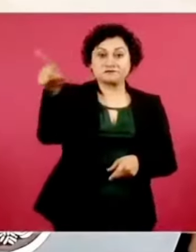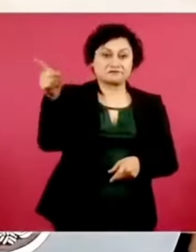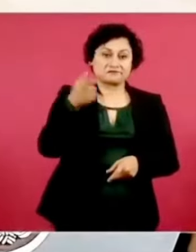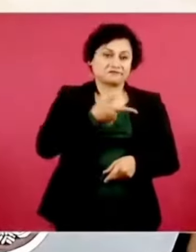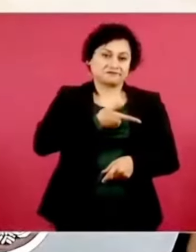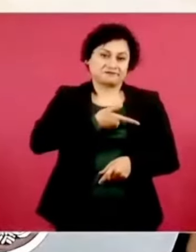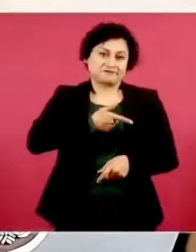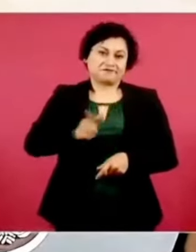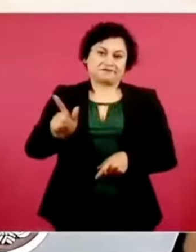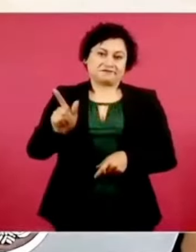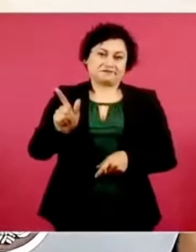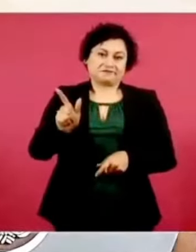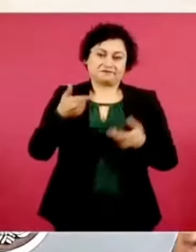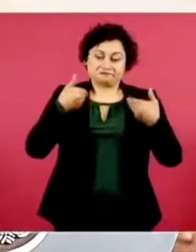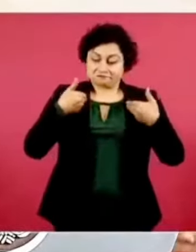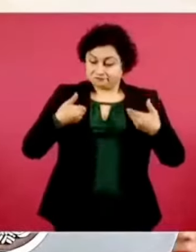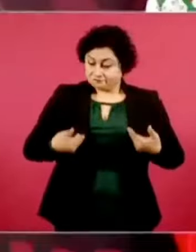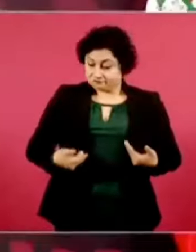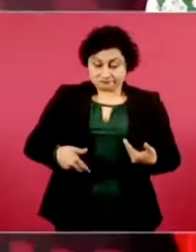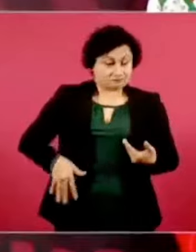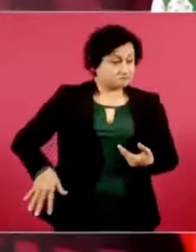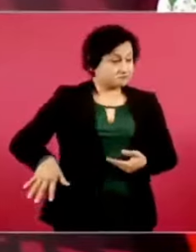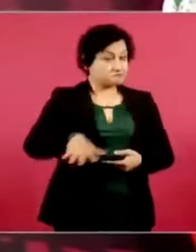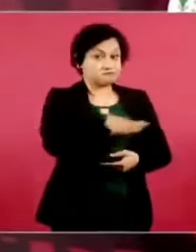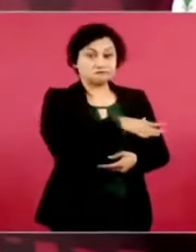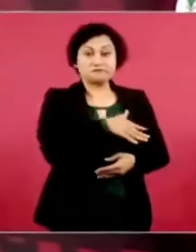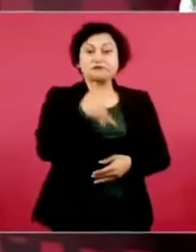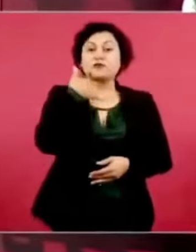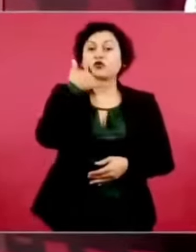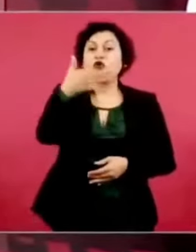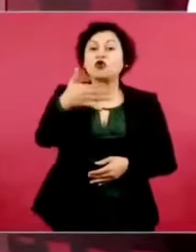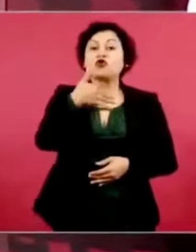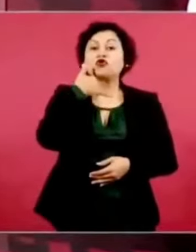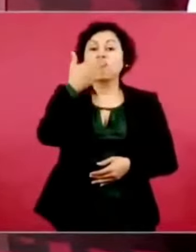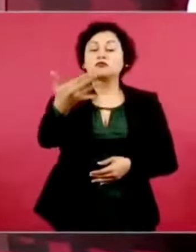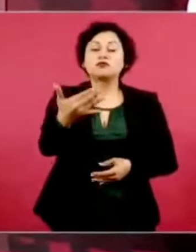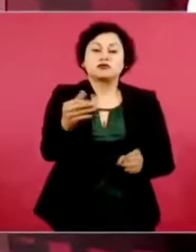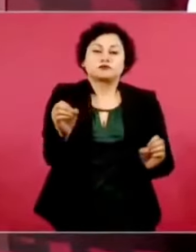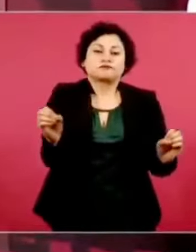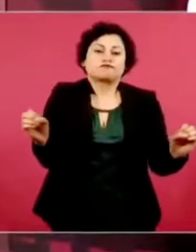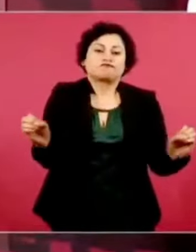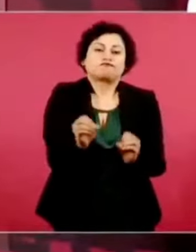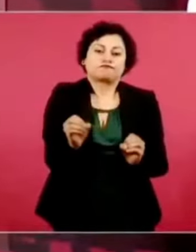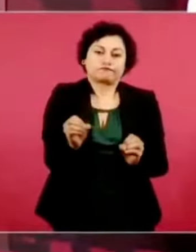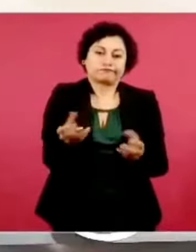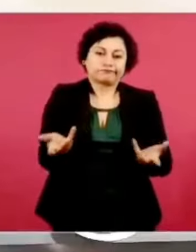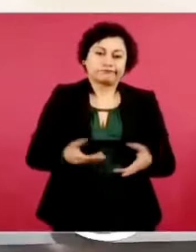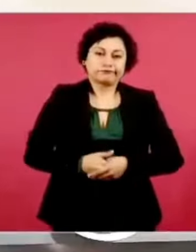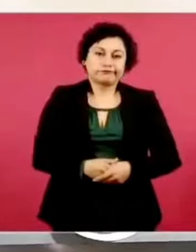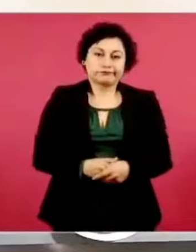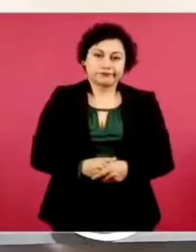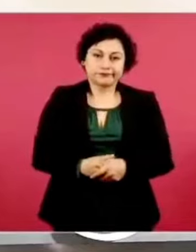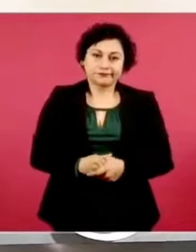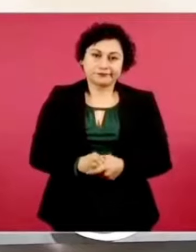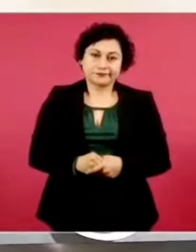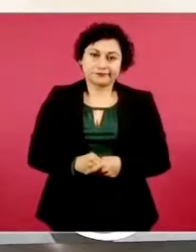ya no hay bandidaje oficial. O sea,